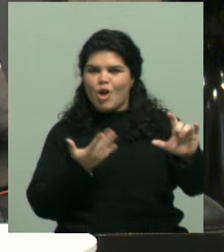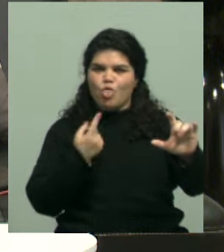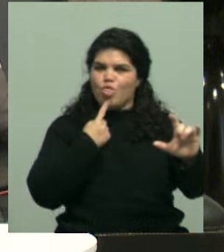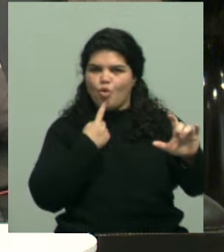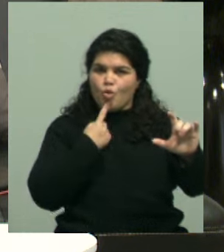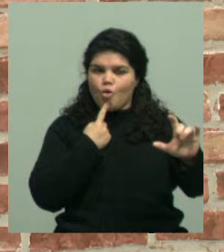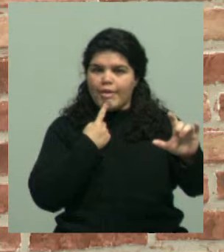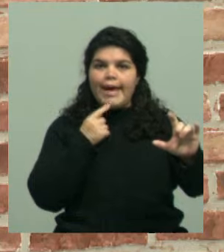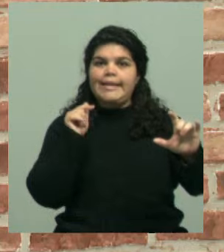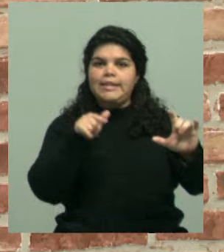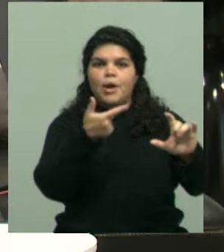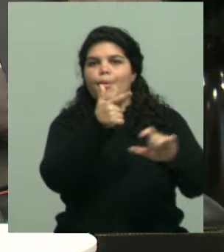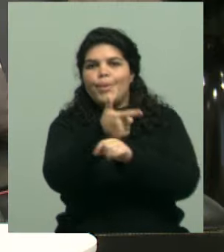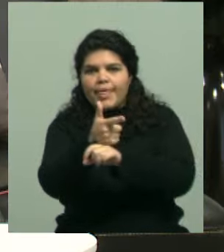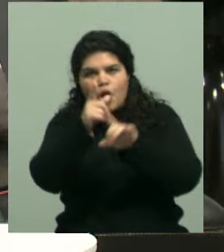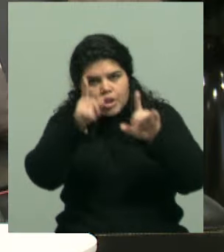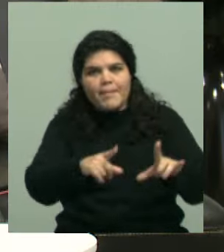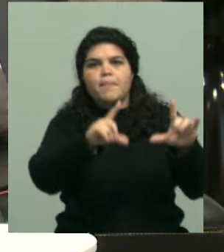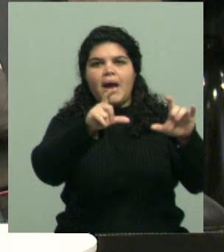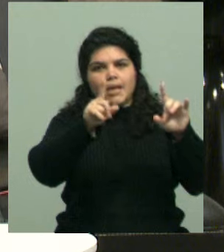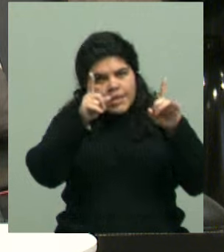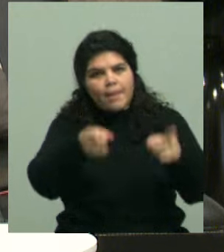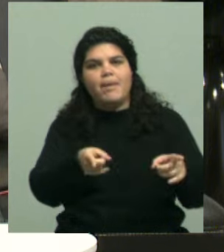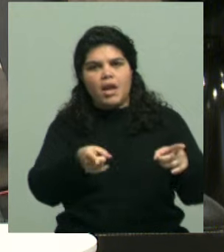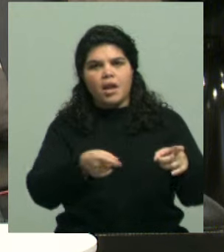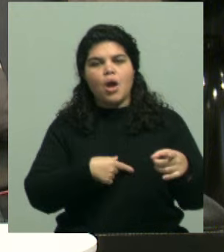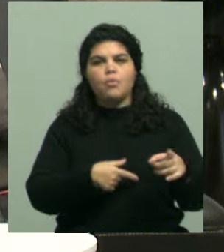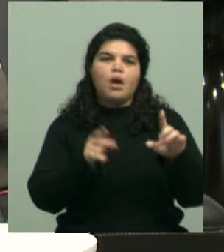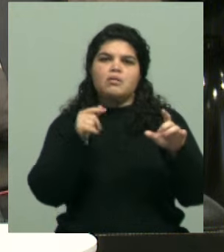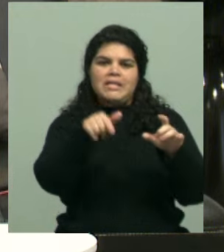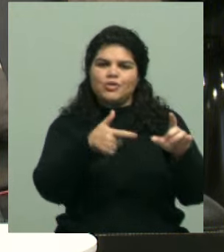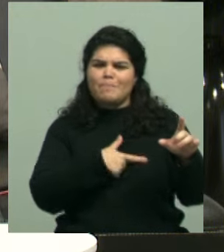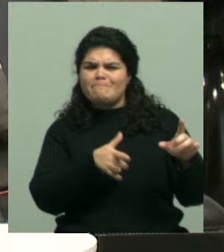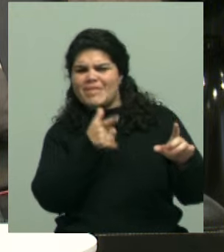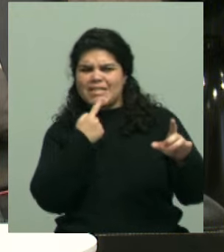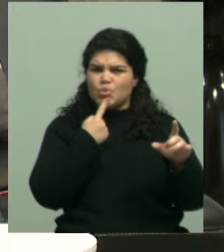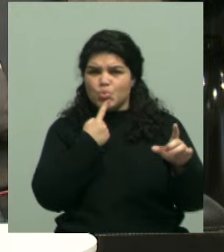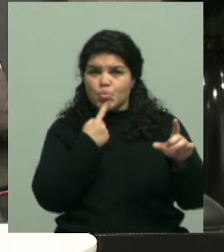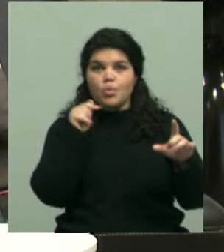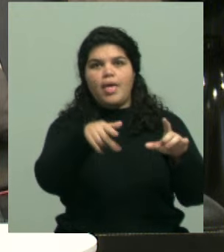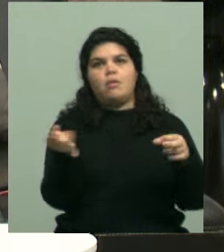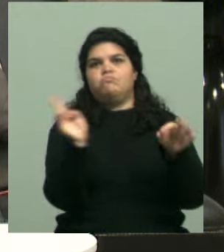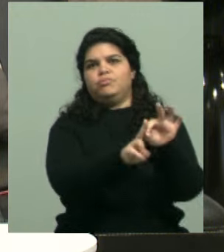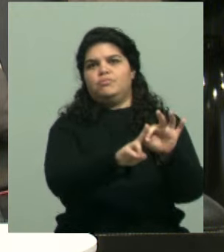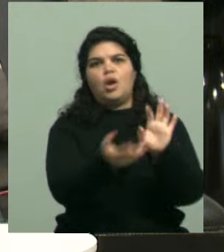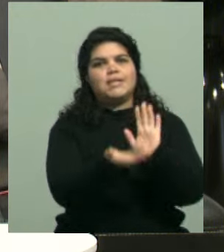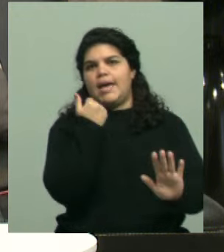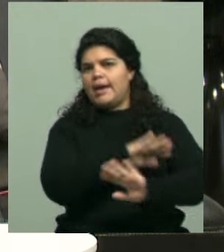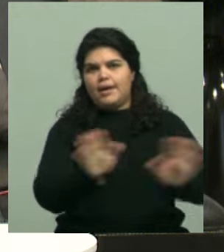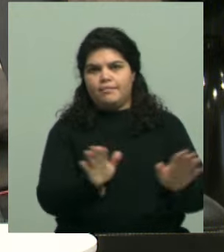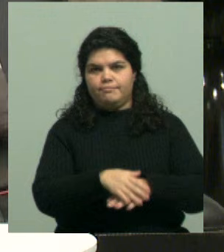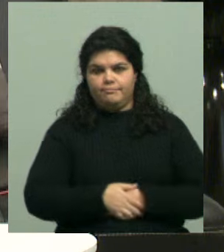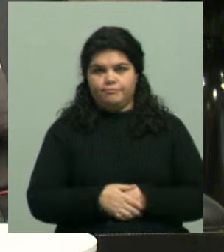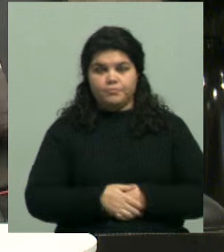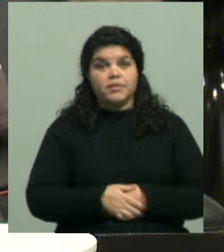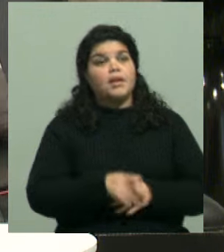la bloquean. Te la bloquean. Aún así se filtran. Aún así se filtran, por supuesto. filtran. Y también va en la responsabilidad, suponete, si vos levantás esa imagen